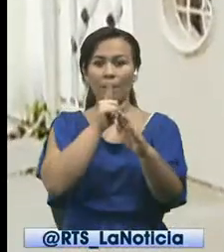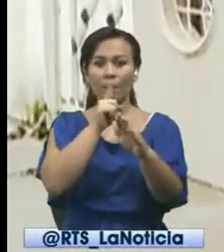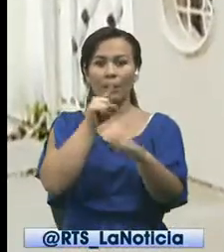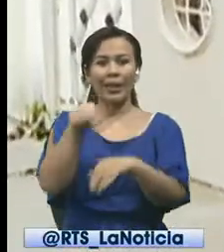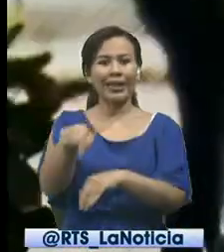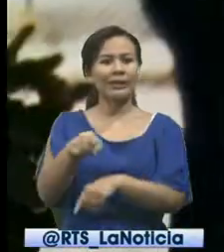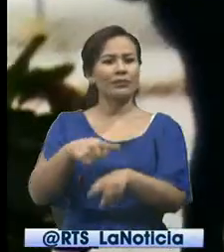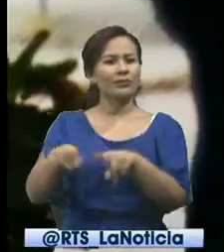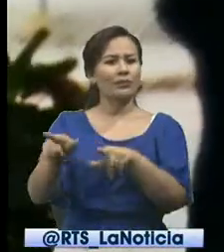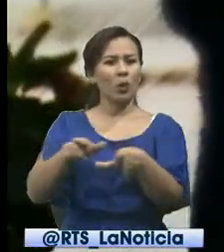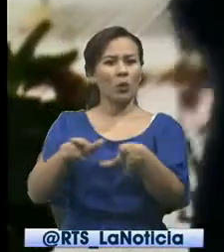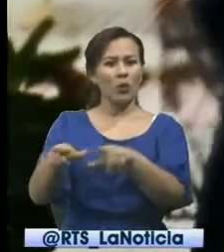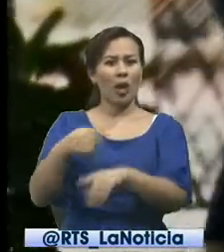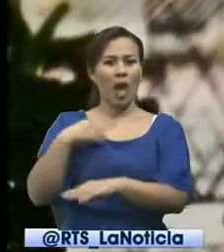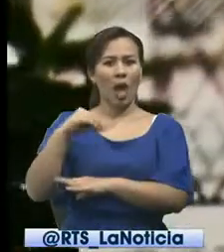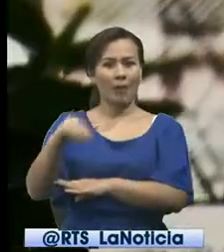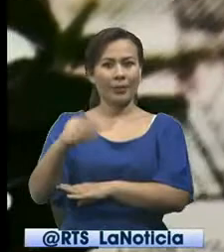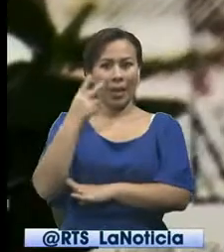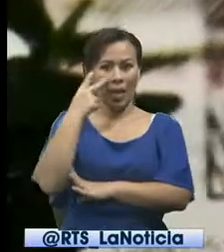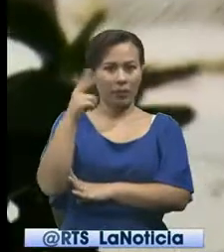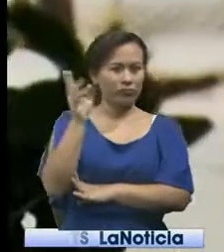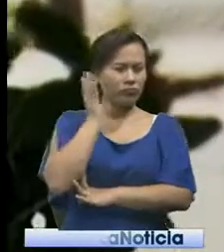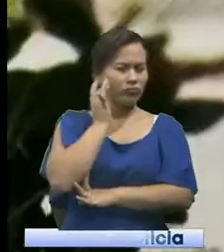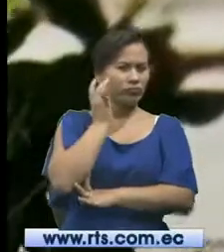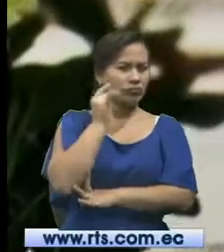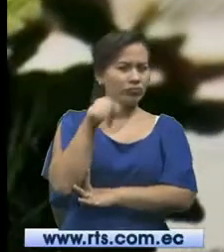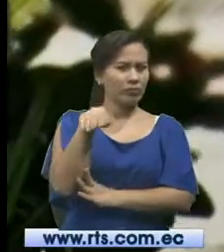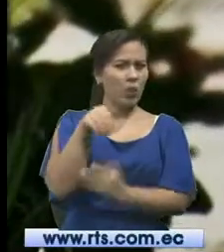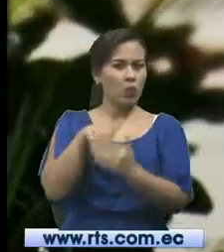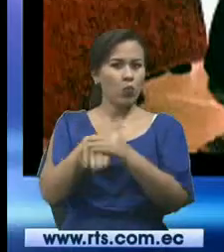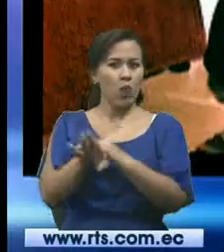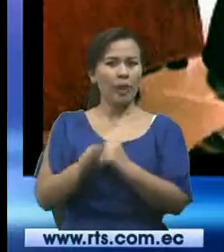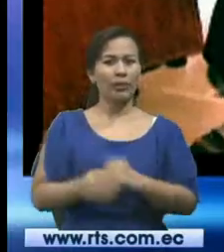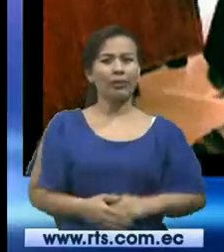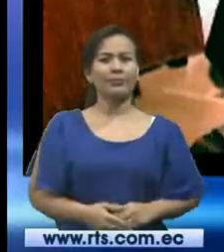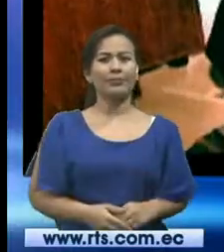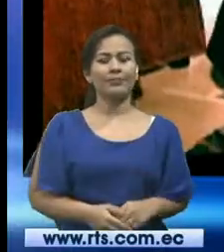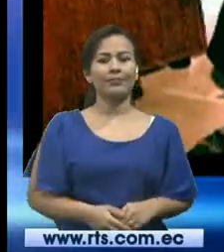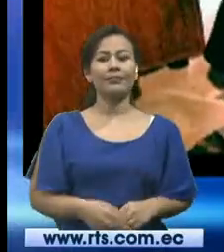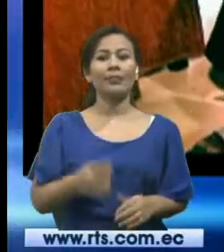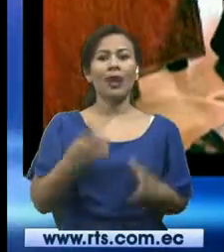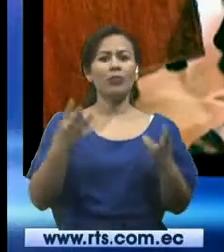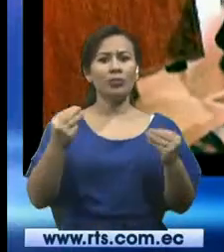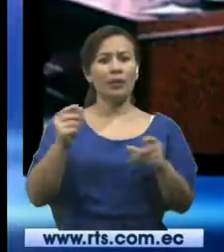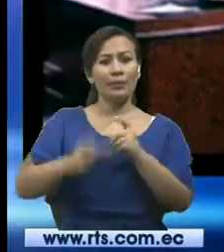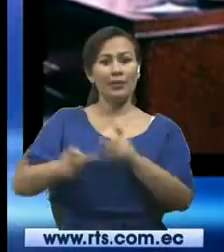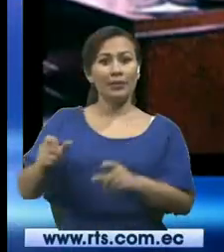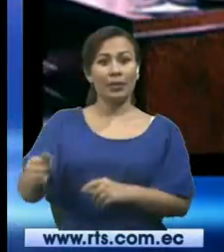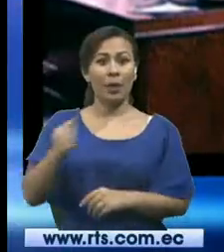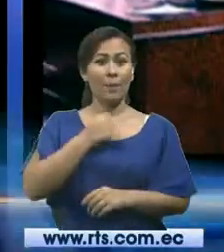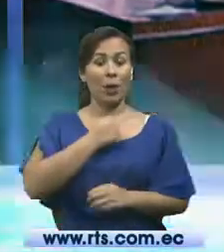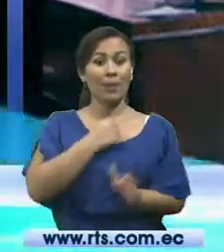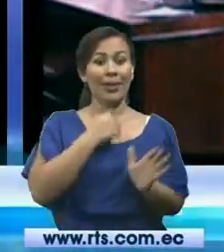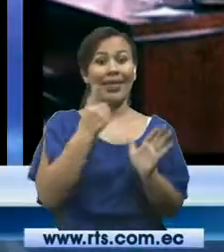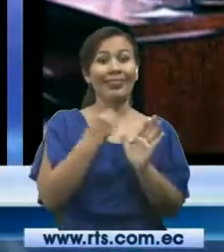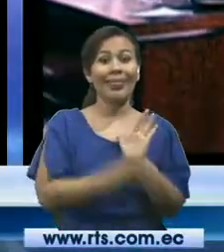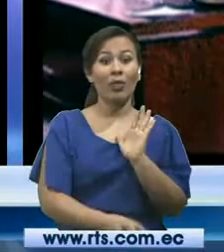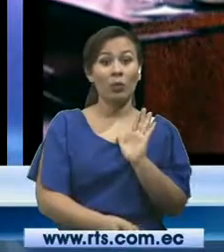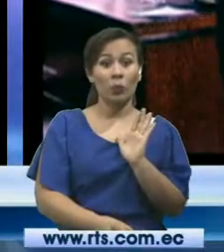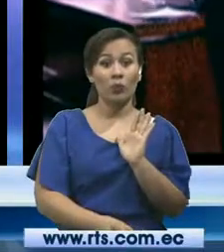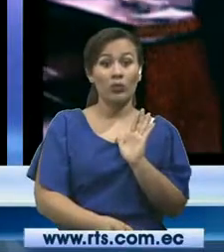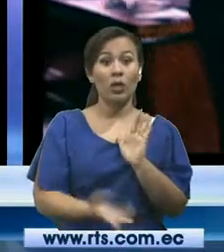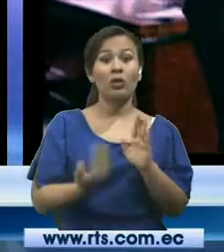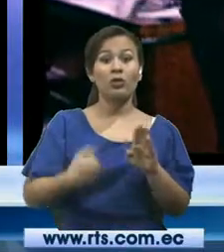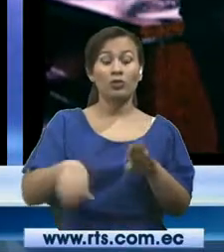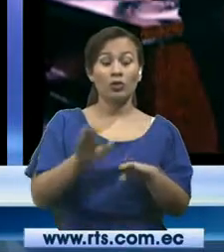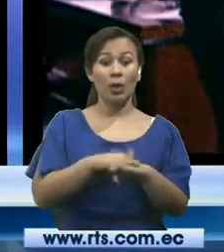X, para no levantar miradas sospechosas. Que las denuncias que la propia ciudadanía nos realiza a través